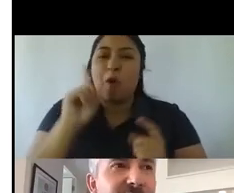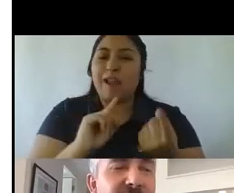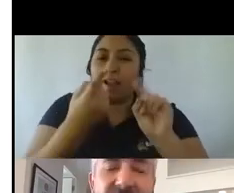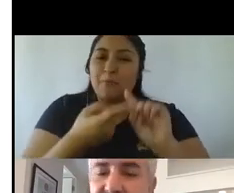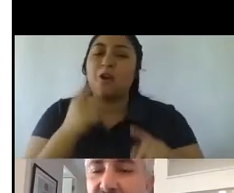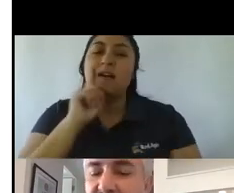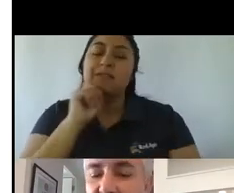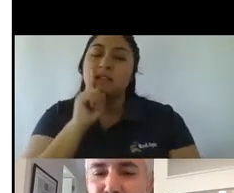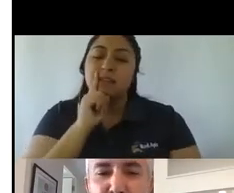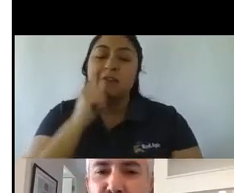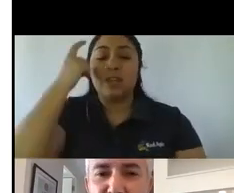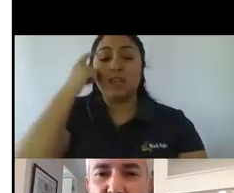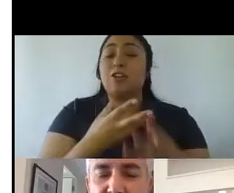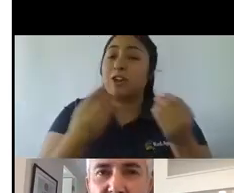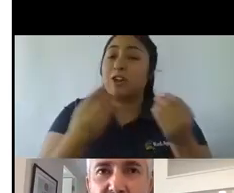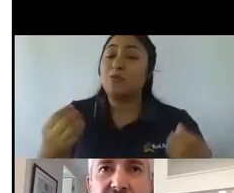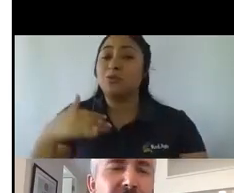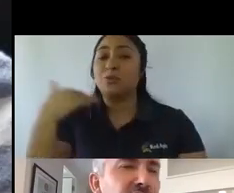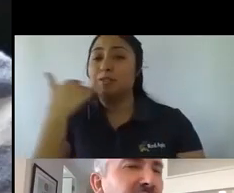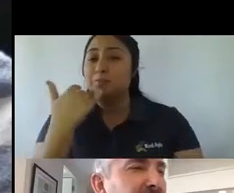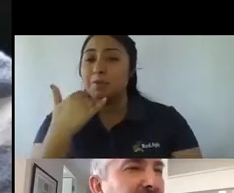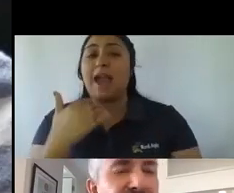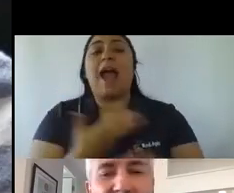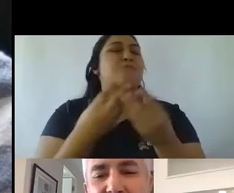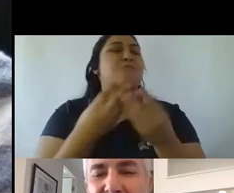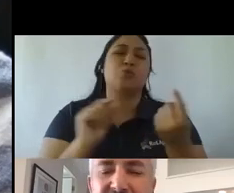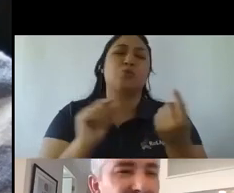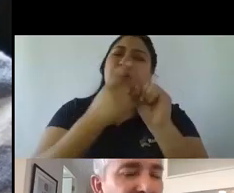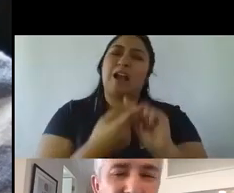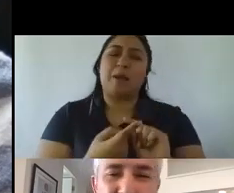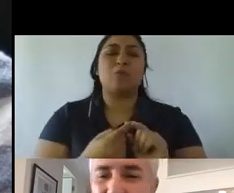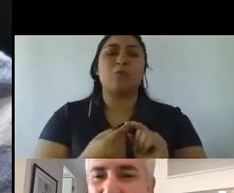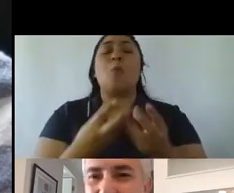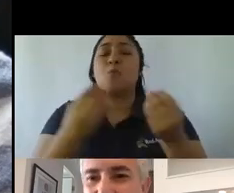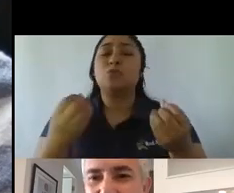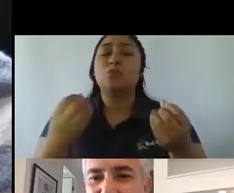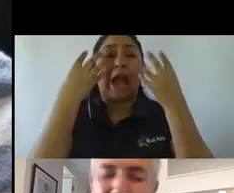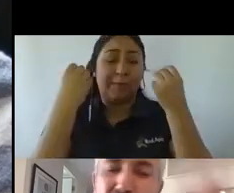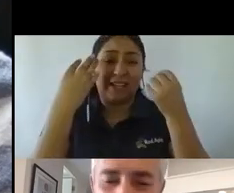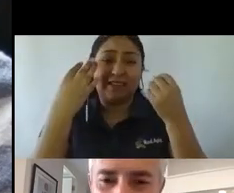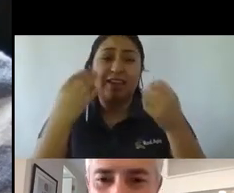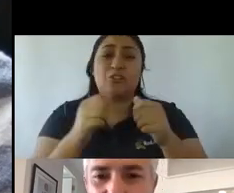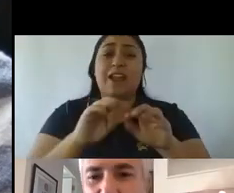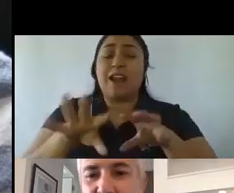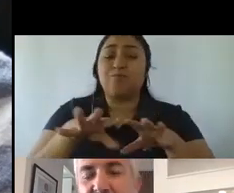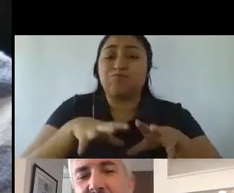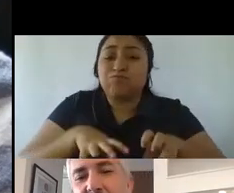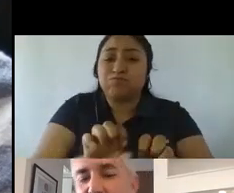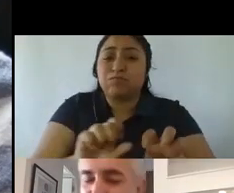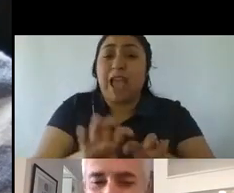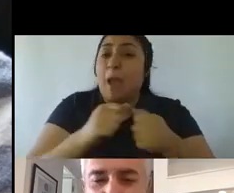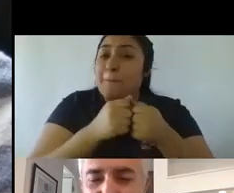están riéndose porque saben que hay muchos cambios que han hecho. Hay muchos que aprendieron ya. ¿Ustedes ya saben hacer pan? Muchos ya saben hacer pan.